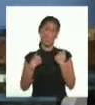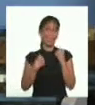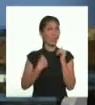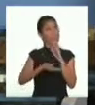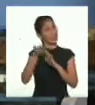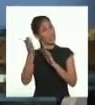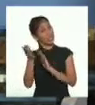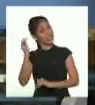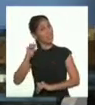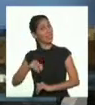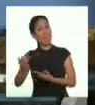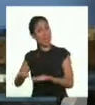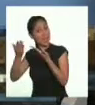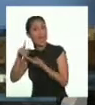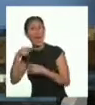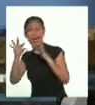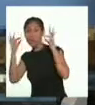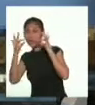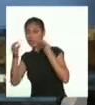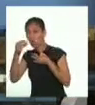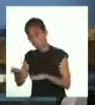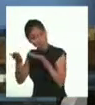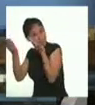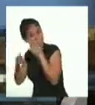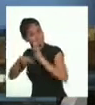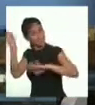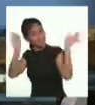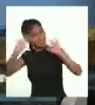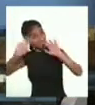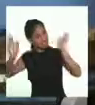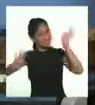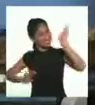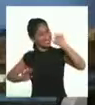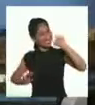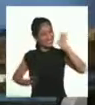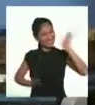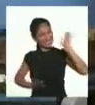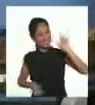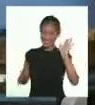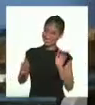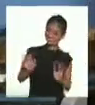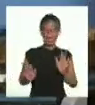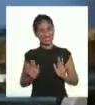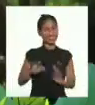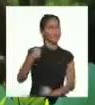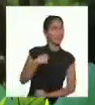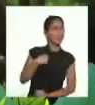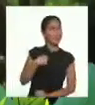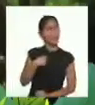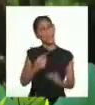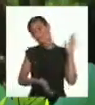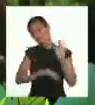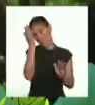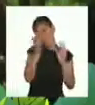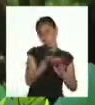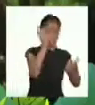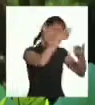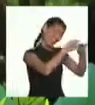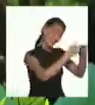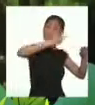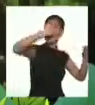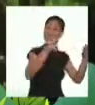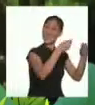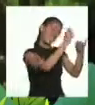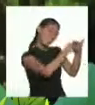Tengo que ir a darle de comer a mi gatito. ¡Chao, Techi! ¡Y yo me iré a